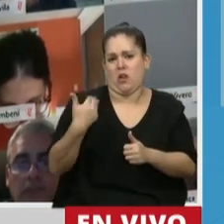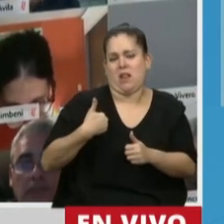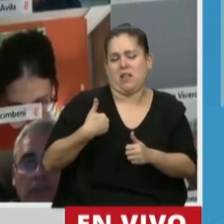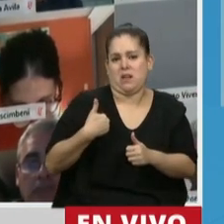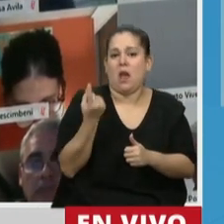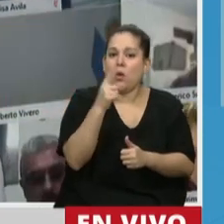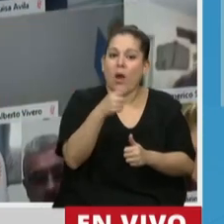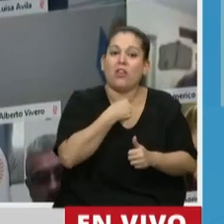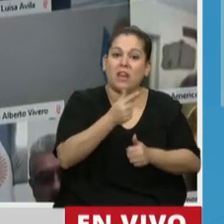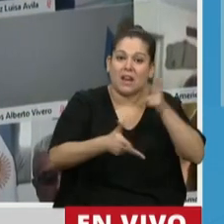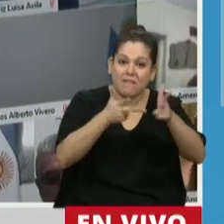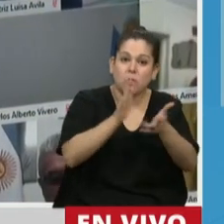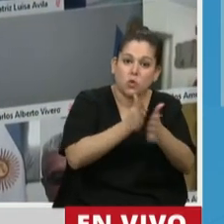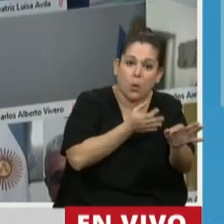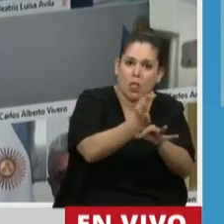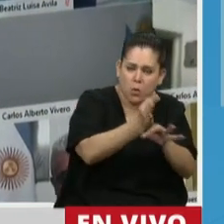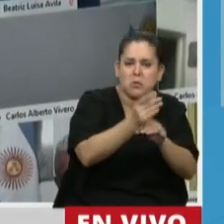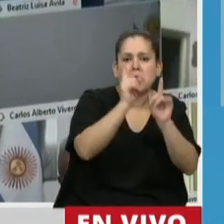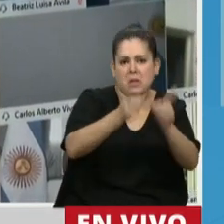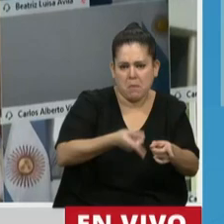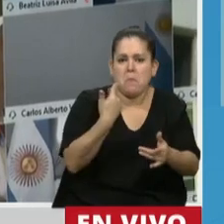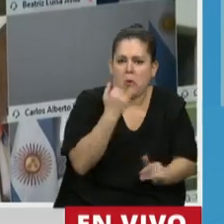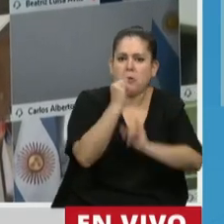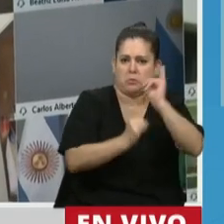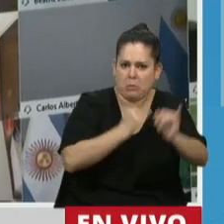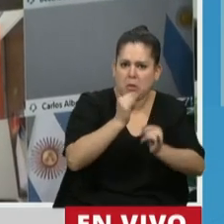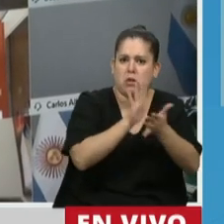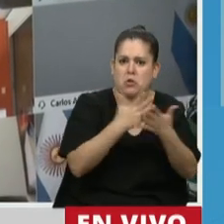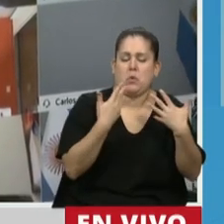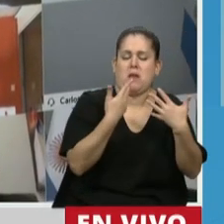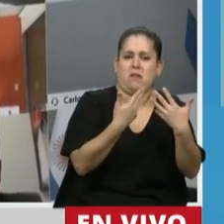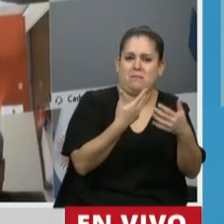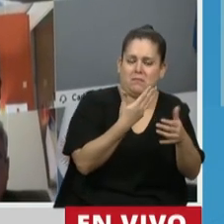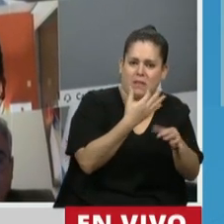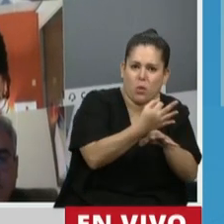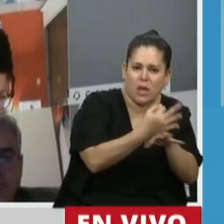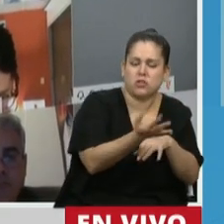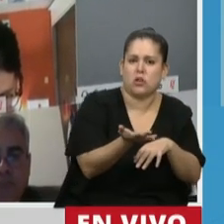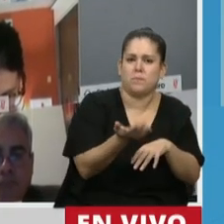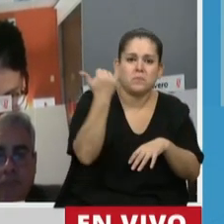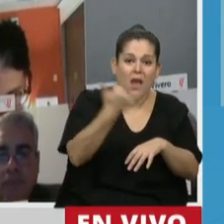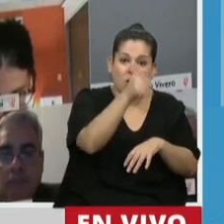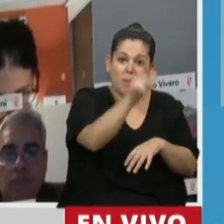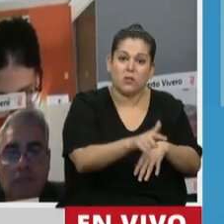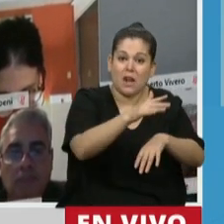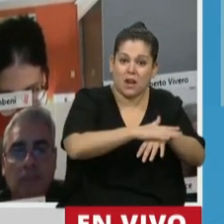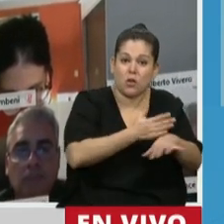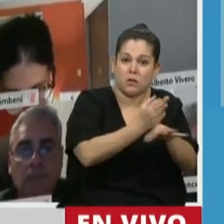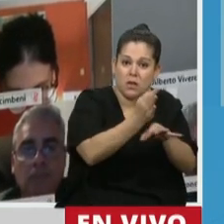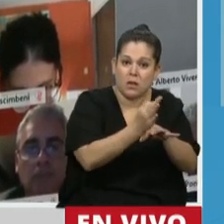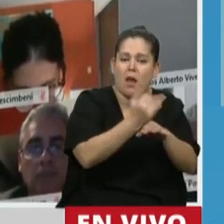Y cuando quieren que hablemos de educación, también tenemos la maqueta. Tenemos una persona a cargo de la educación de Santa Cruz